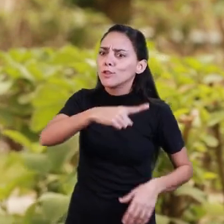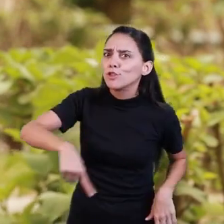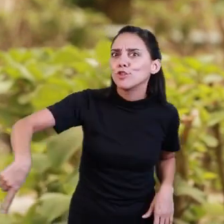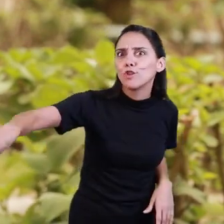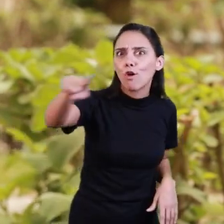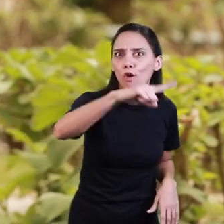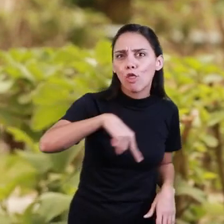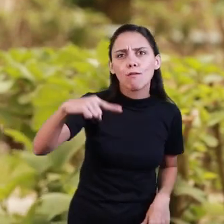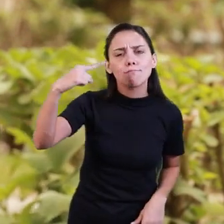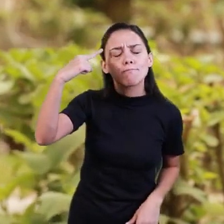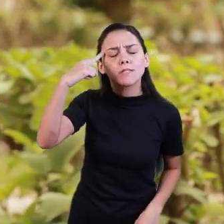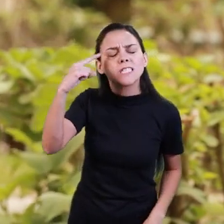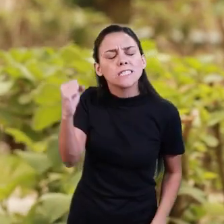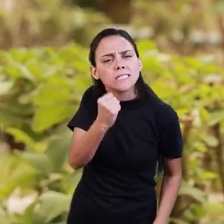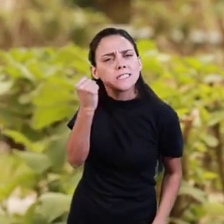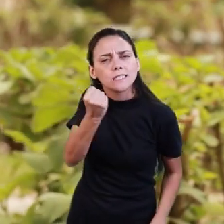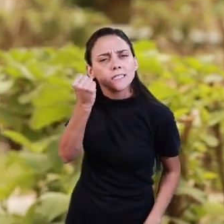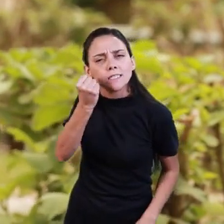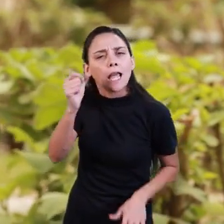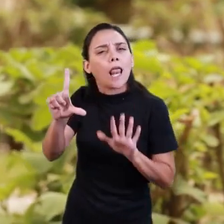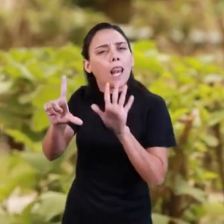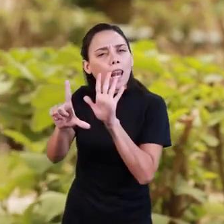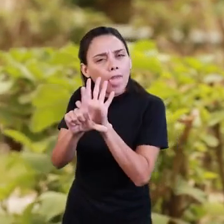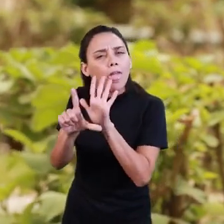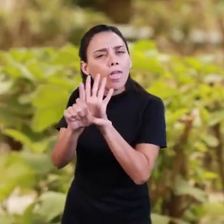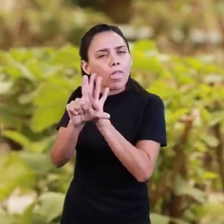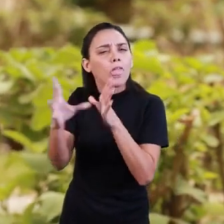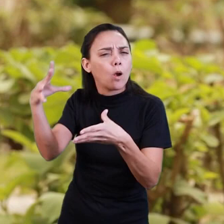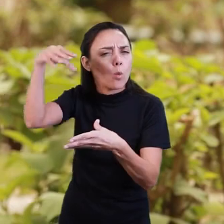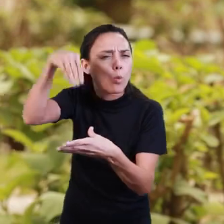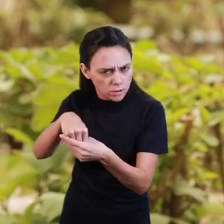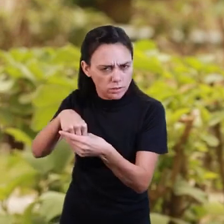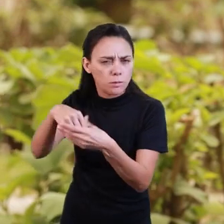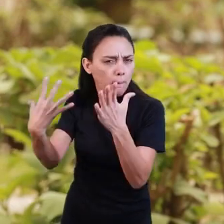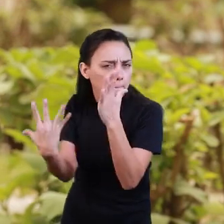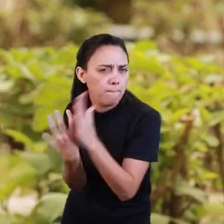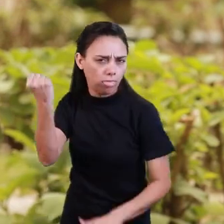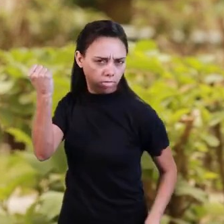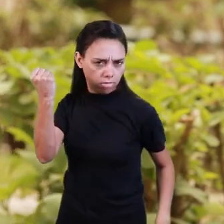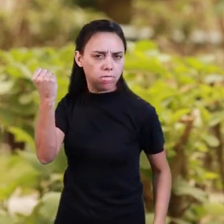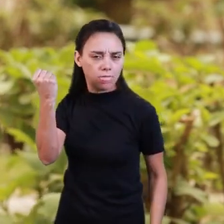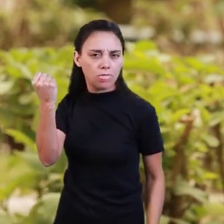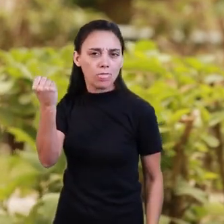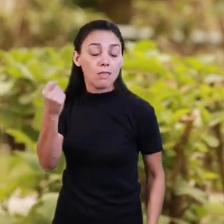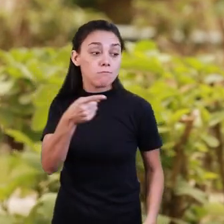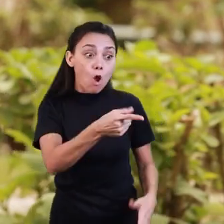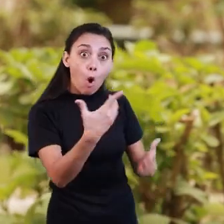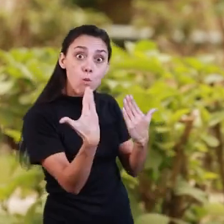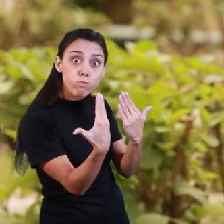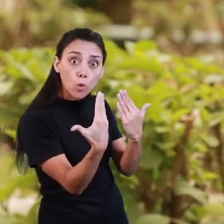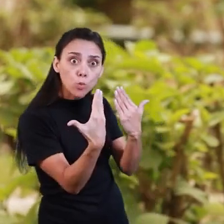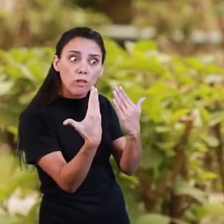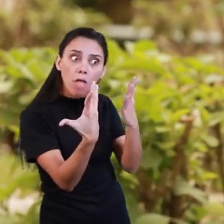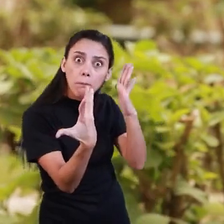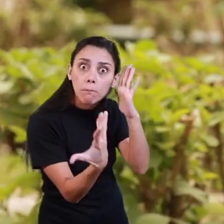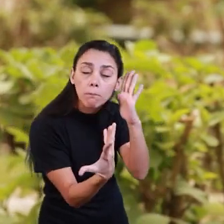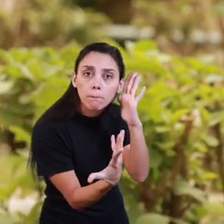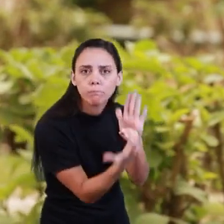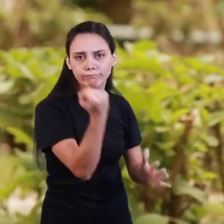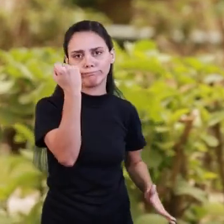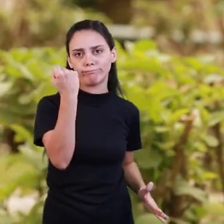y que todos realmente apostemos a una ley más inclusiva.